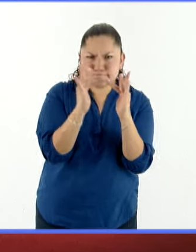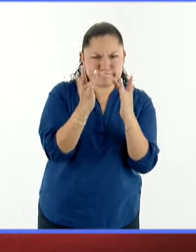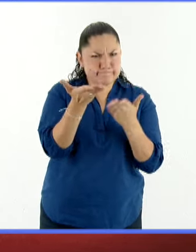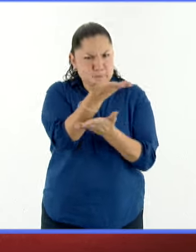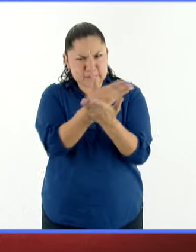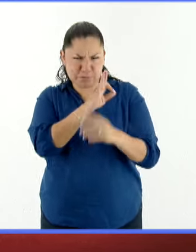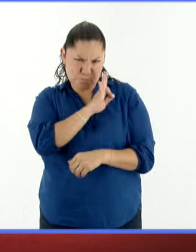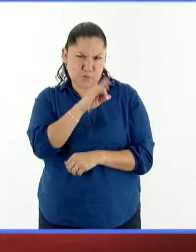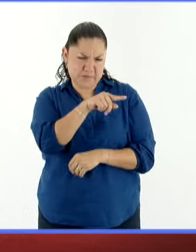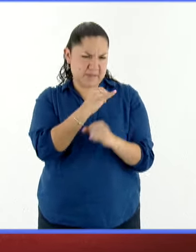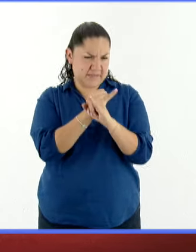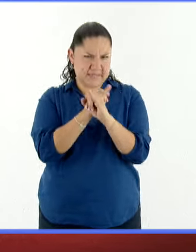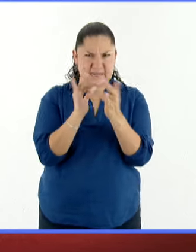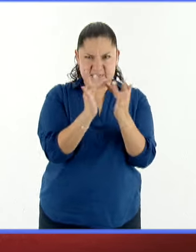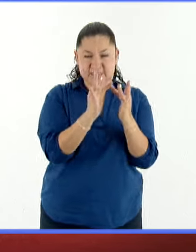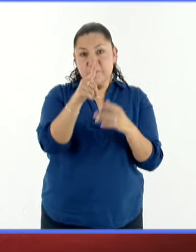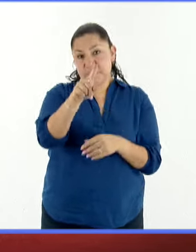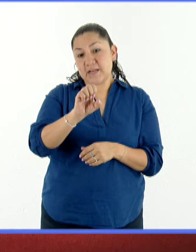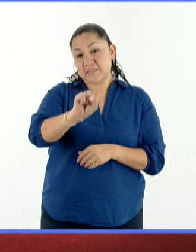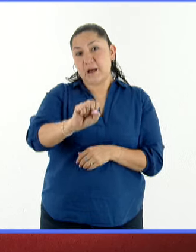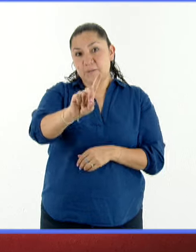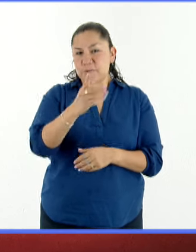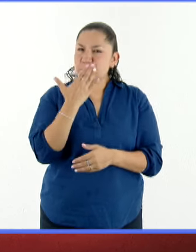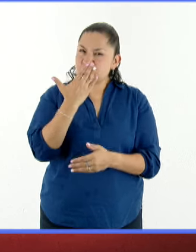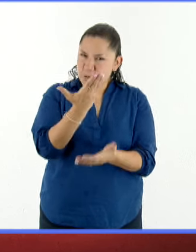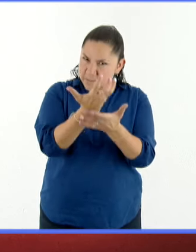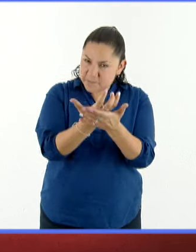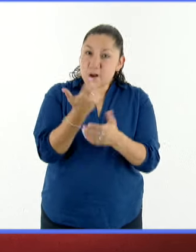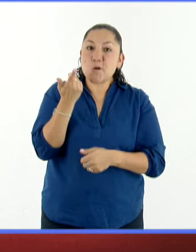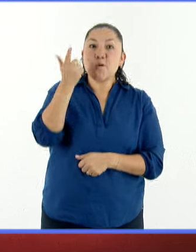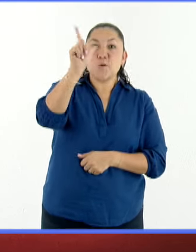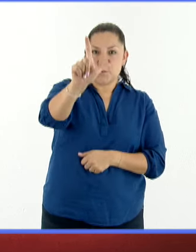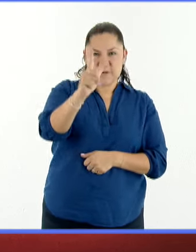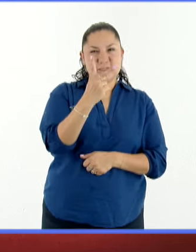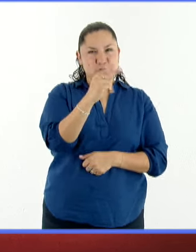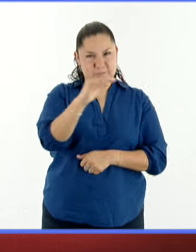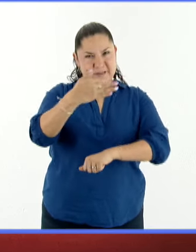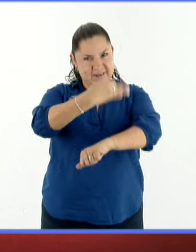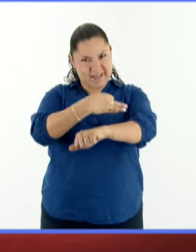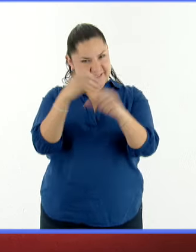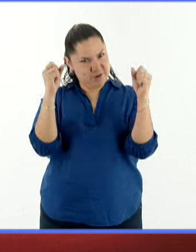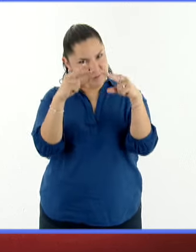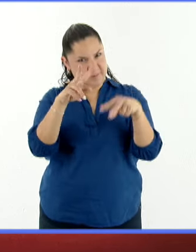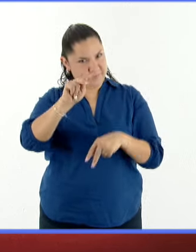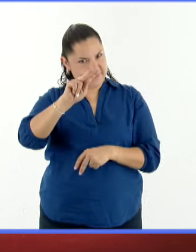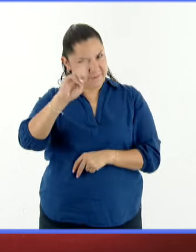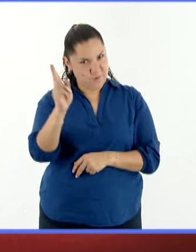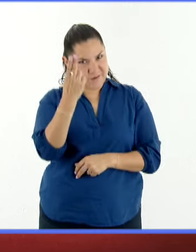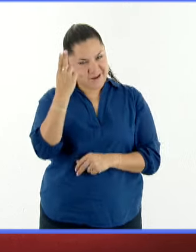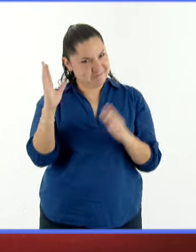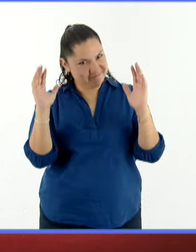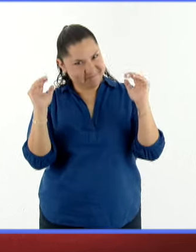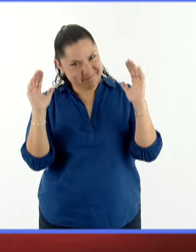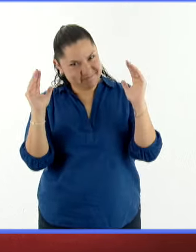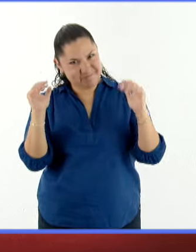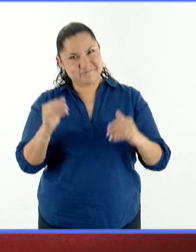Que tengan un excelente fin de semana. Nos vemos aquí el próximo lunes, 2.30 de la tarde en TV UNAM. Adiós.